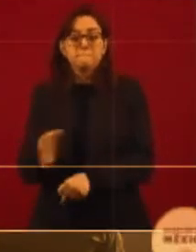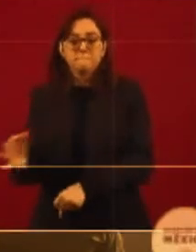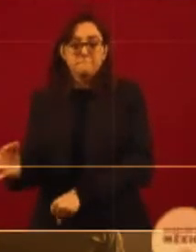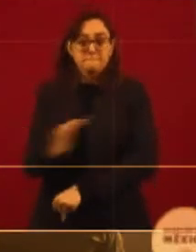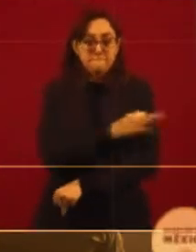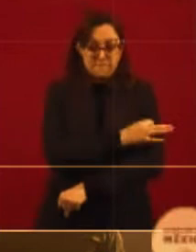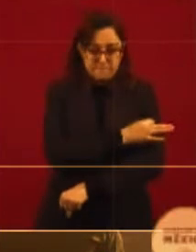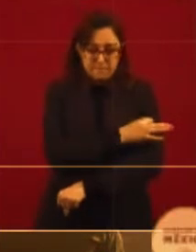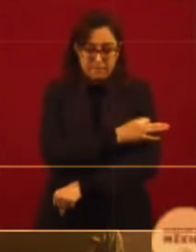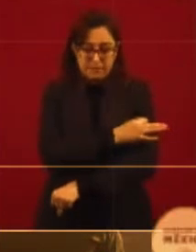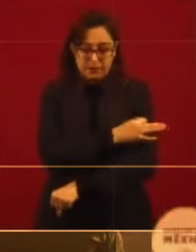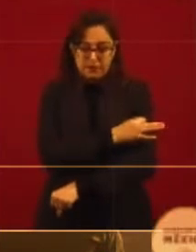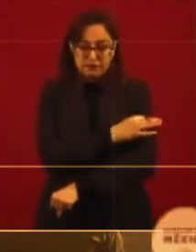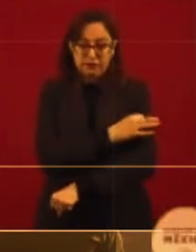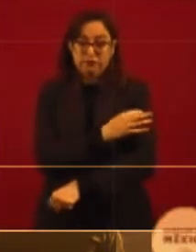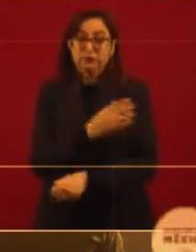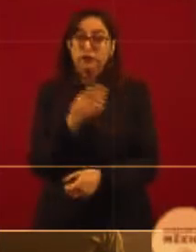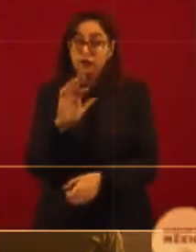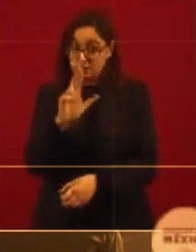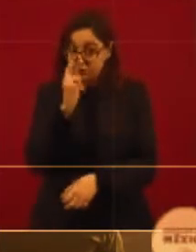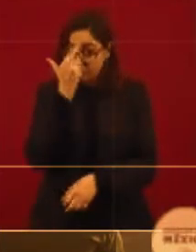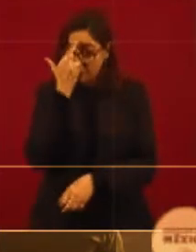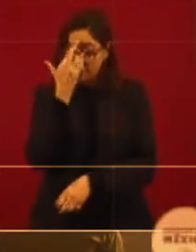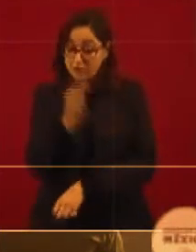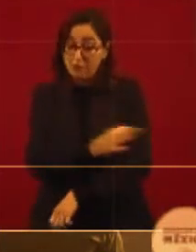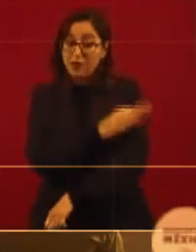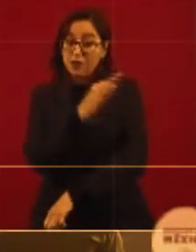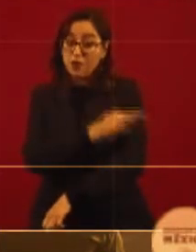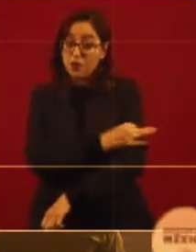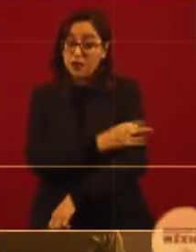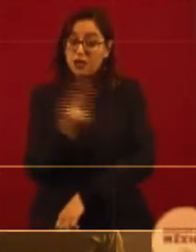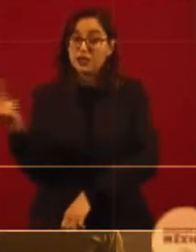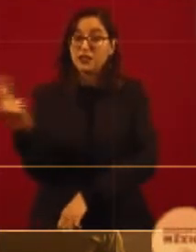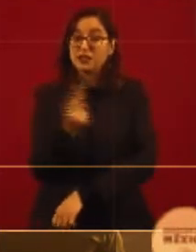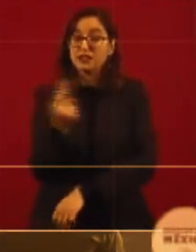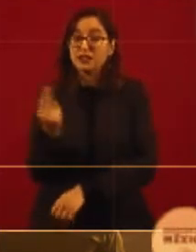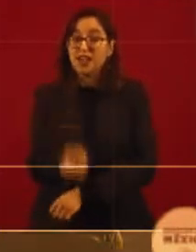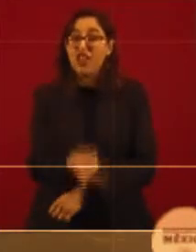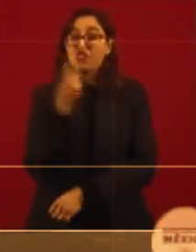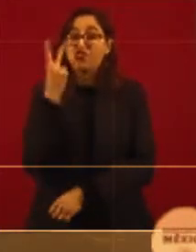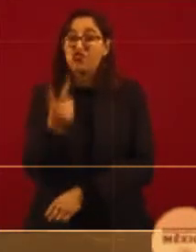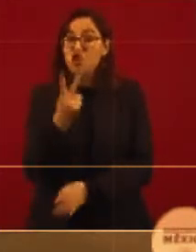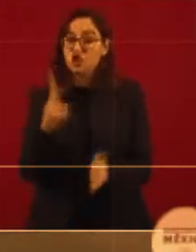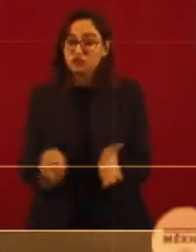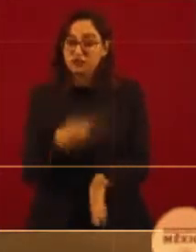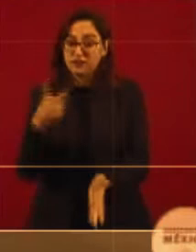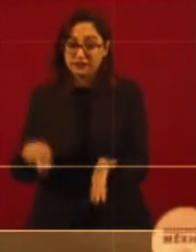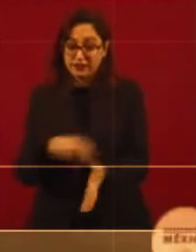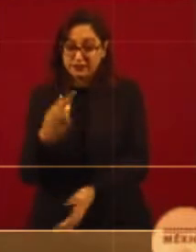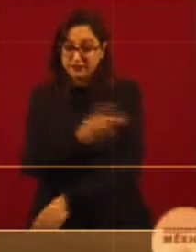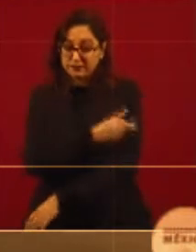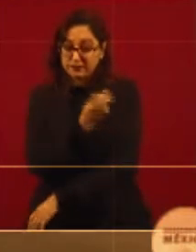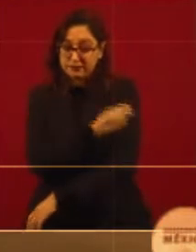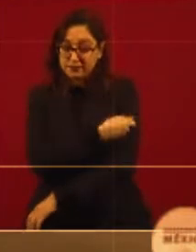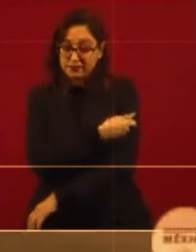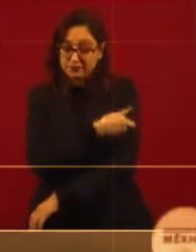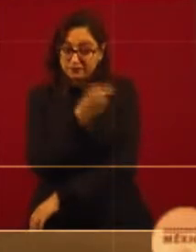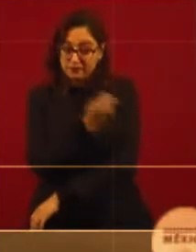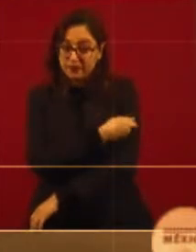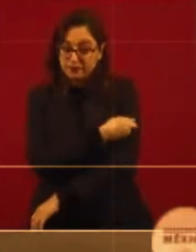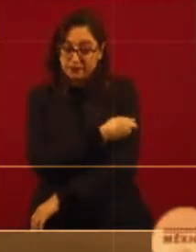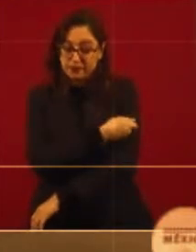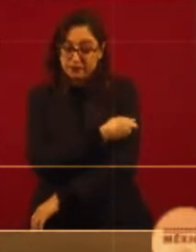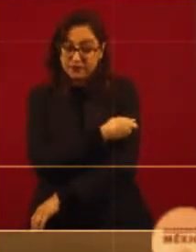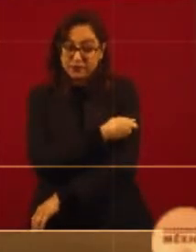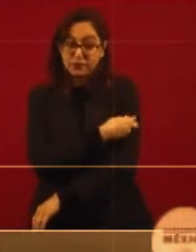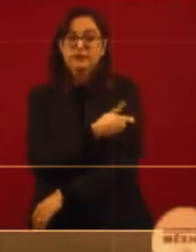requiere de dos dosis. Vamos a tener el 18 de enero